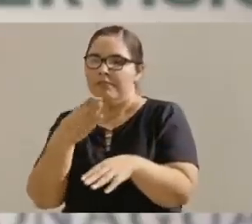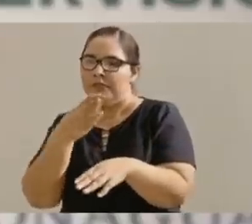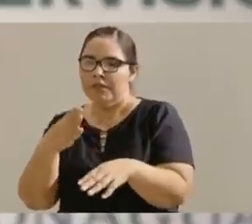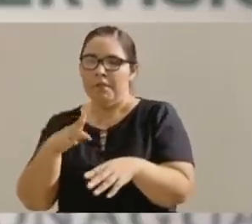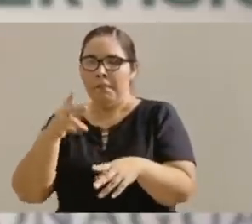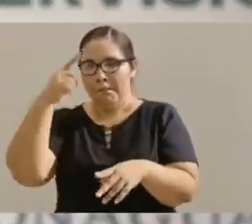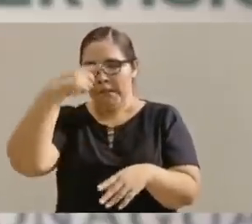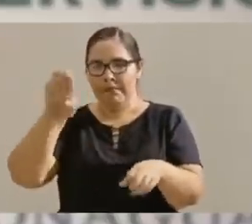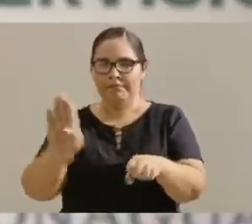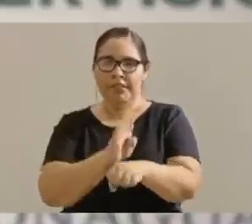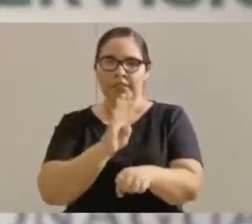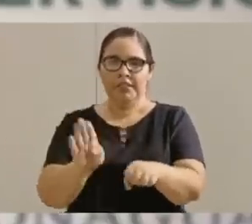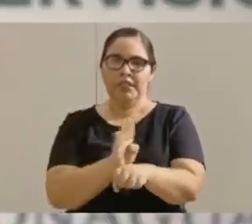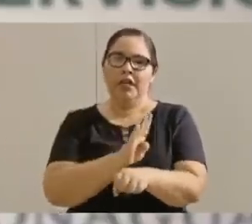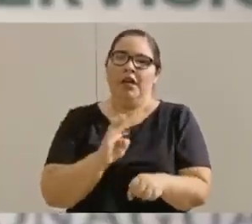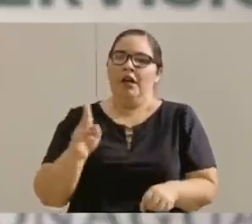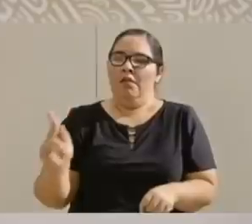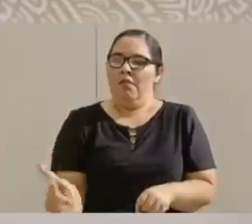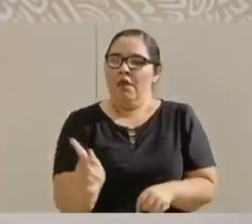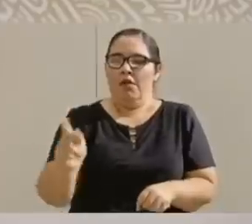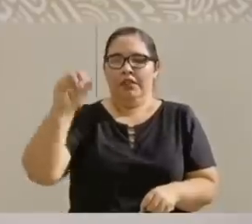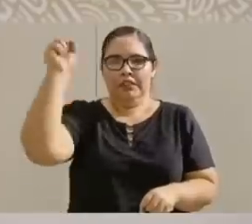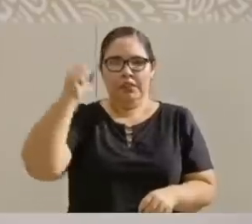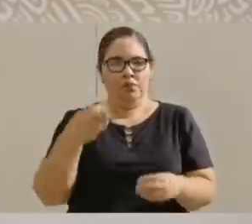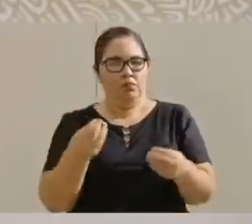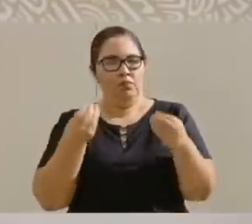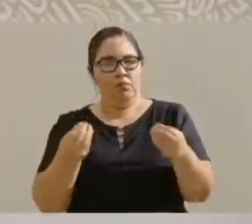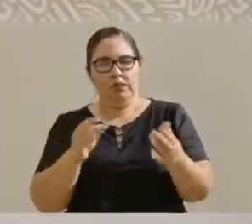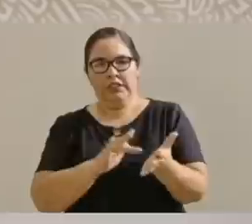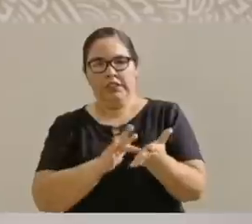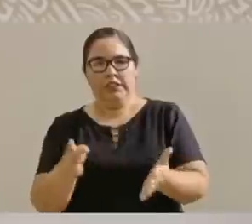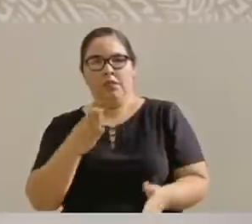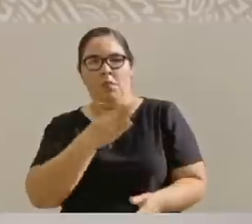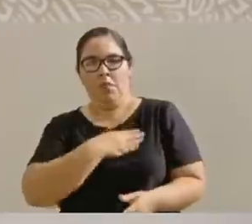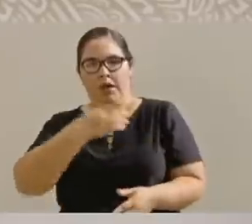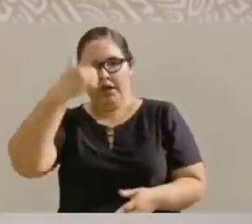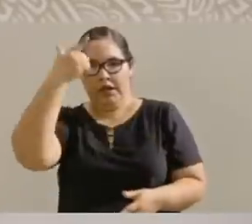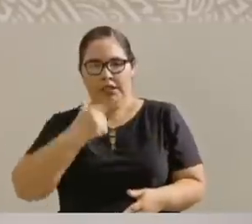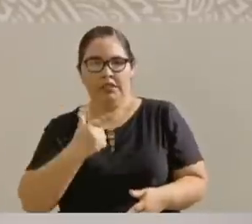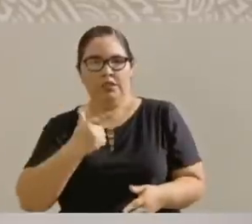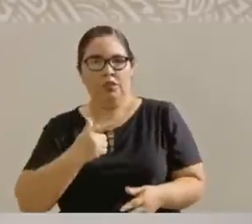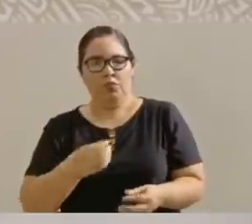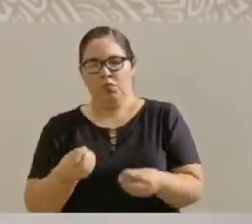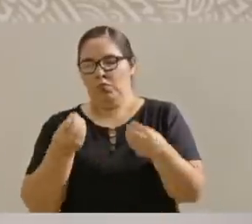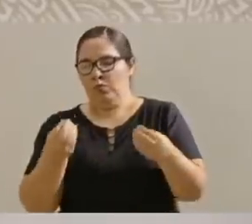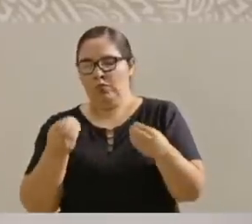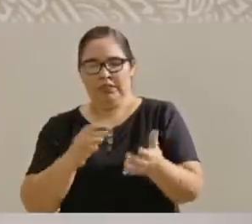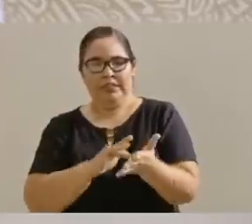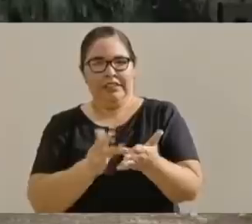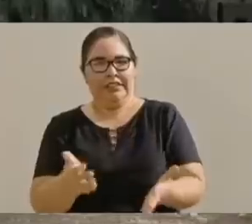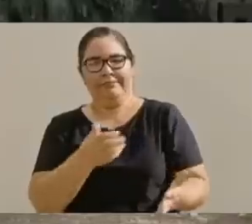de Sinaloa. Muchísimas gracias y buenas noches. Muchas gracias de todo corazón.